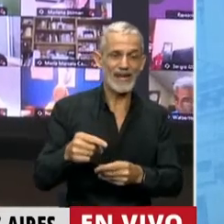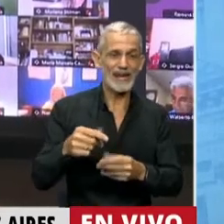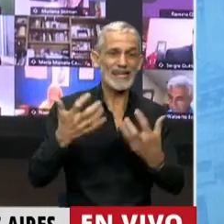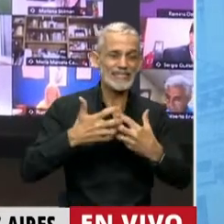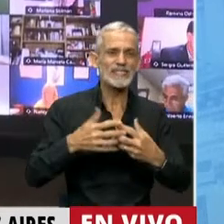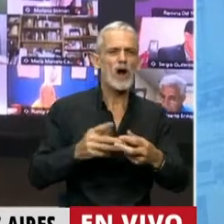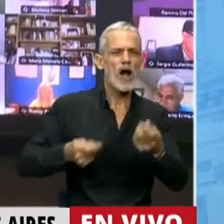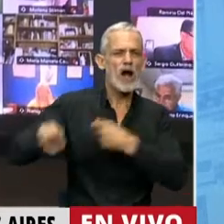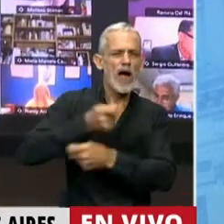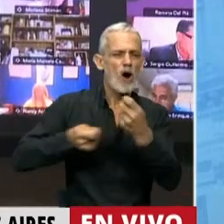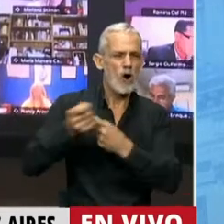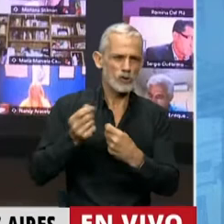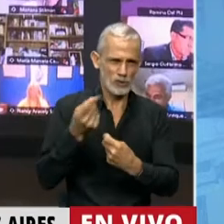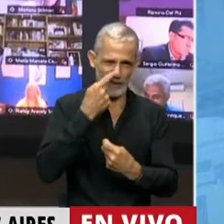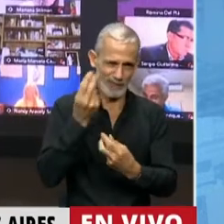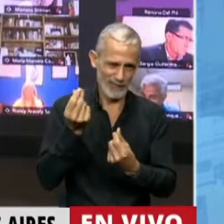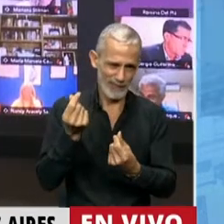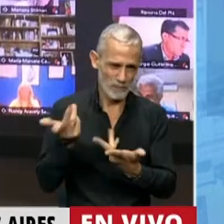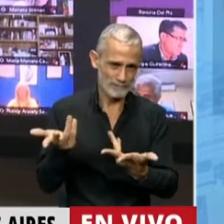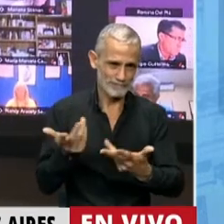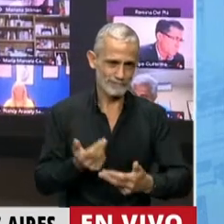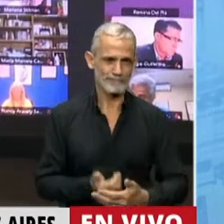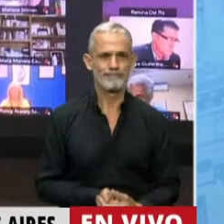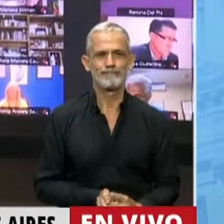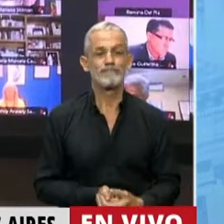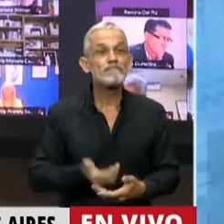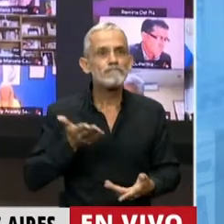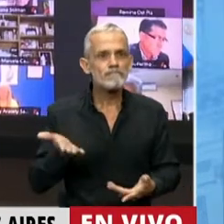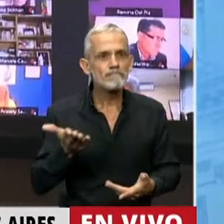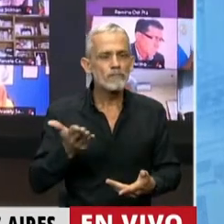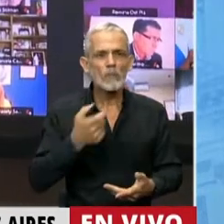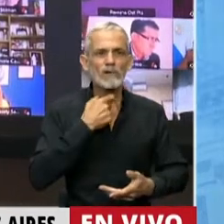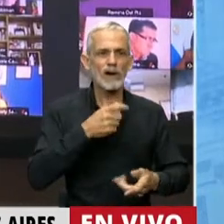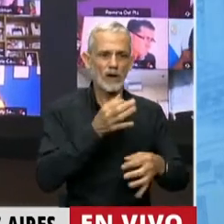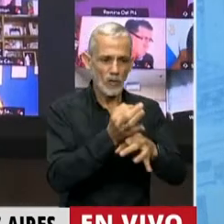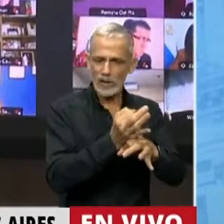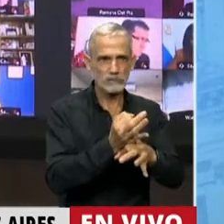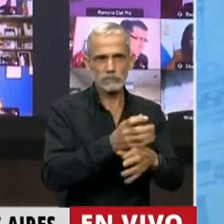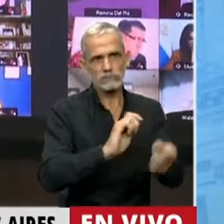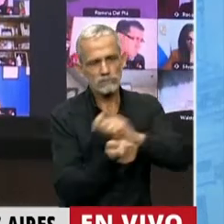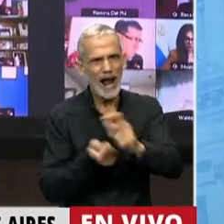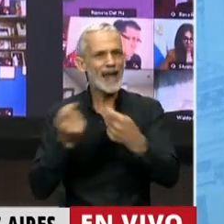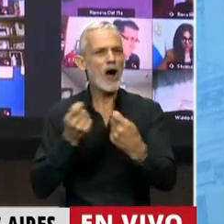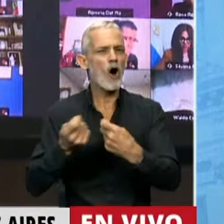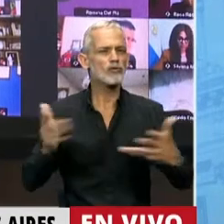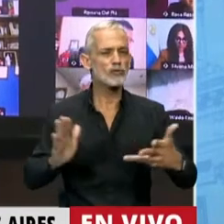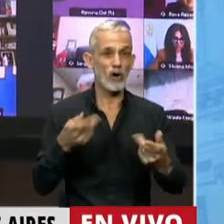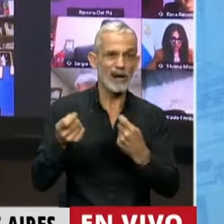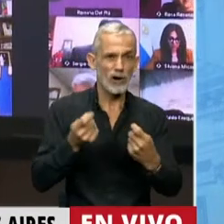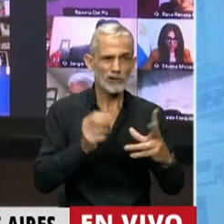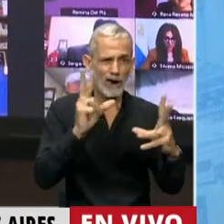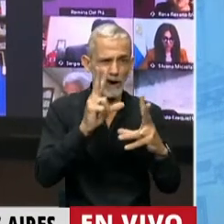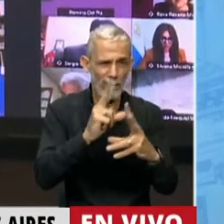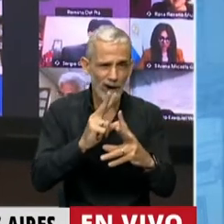en los negociados capitalistas. Por eso se la quiere convertir en una fuente de negocios cuando otros negocios no dan para